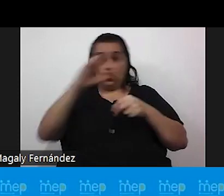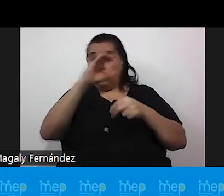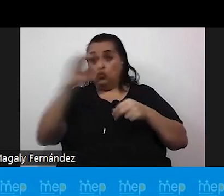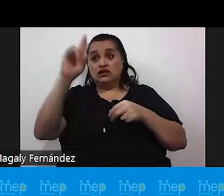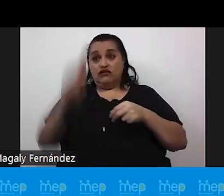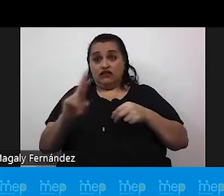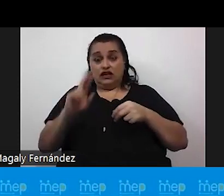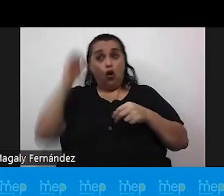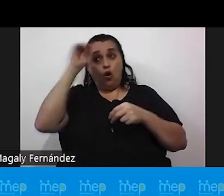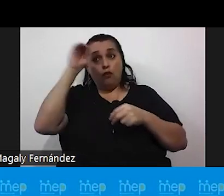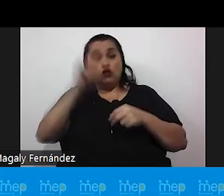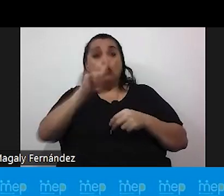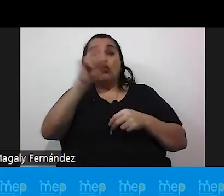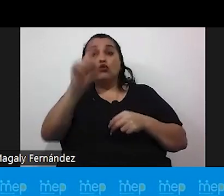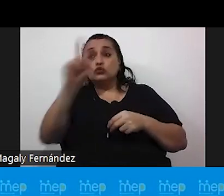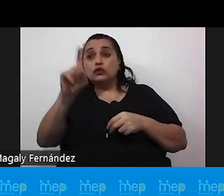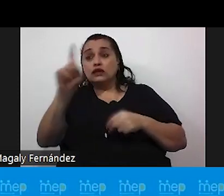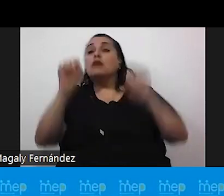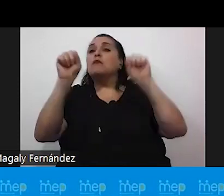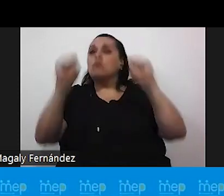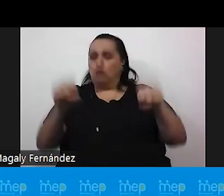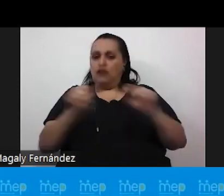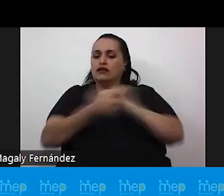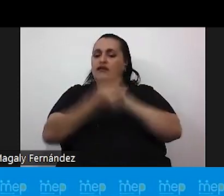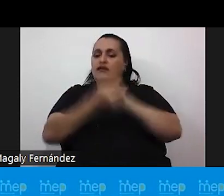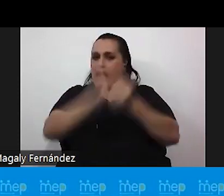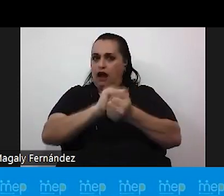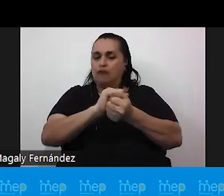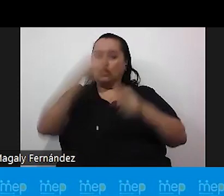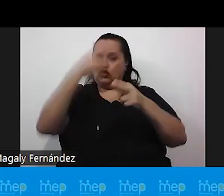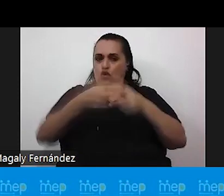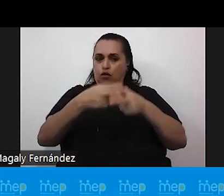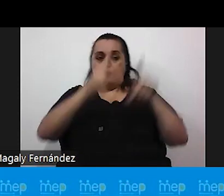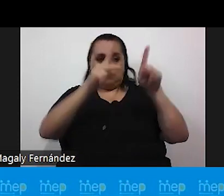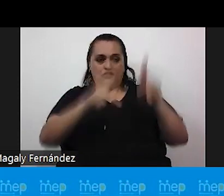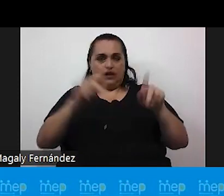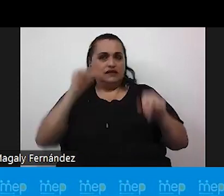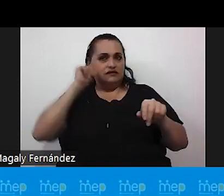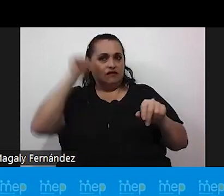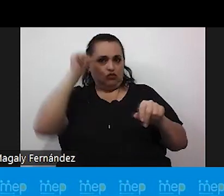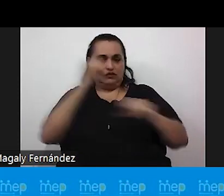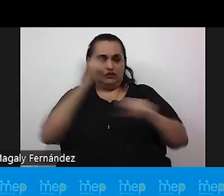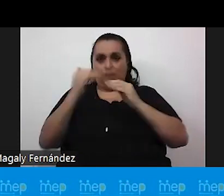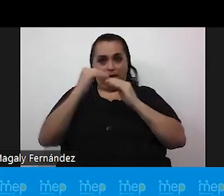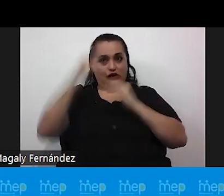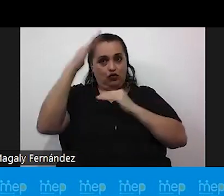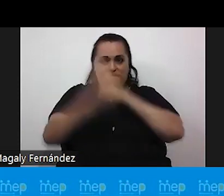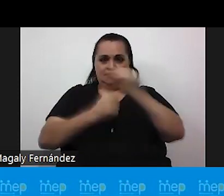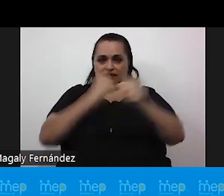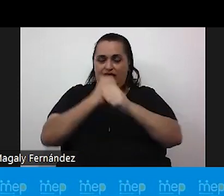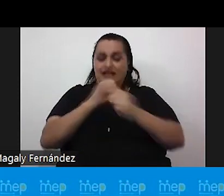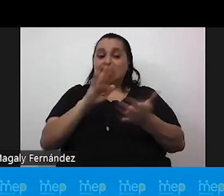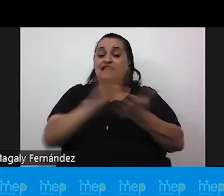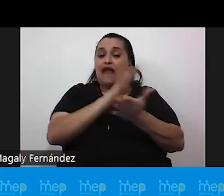consultiva se puede cambiar el nombre de forma radical en personas mayores de edad mediante un trámite llamado